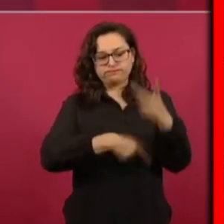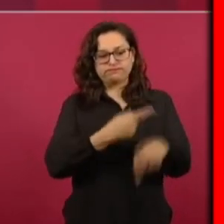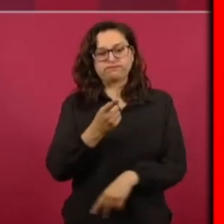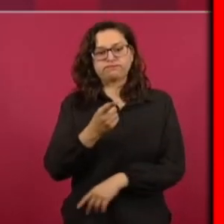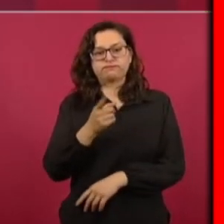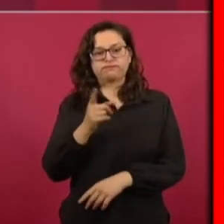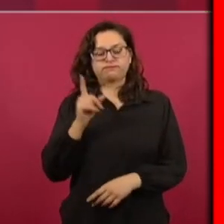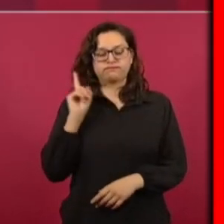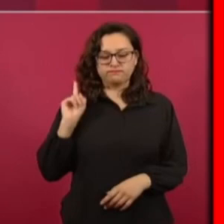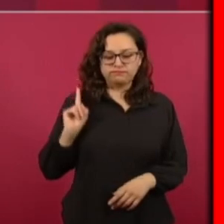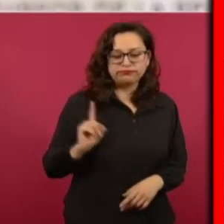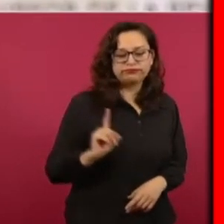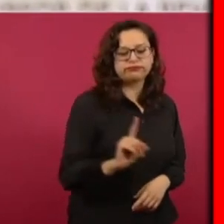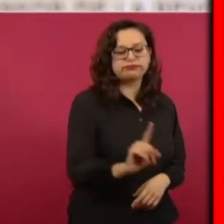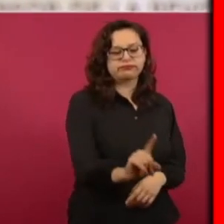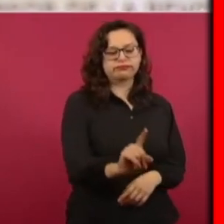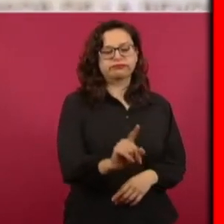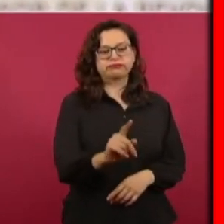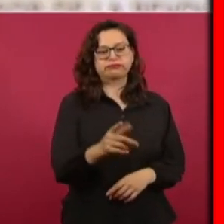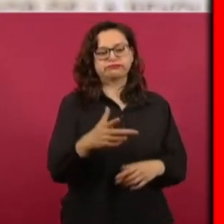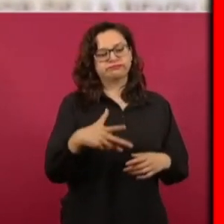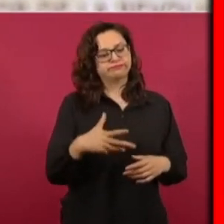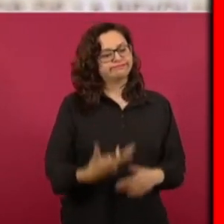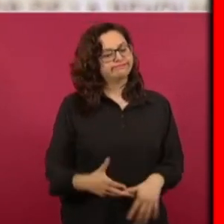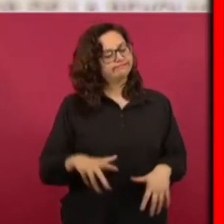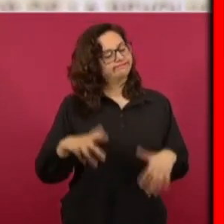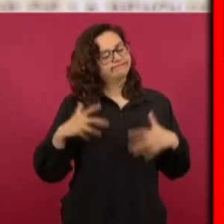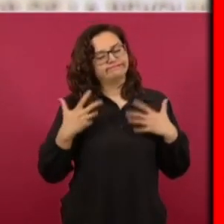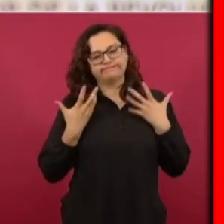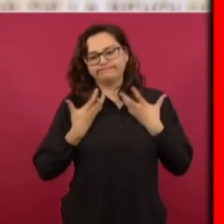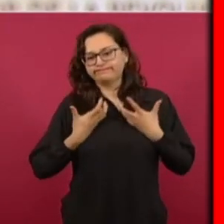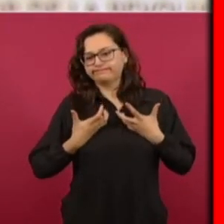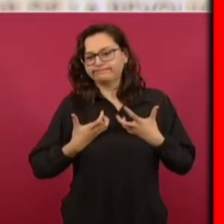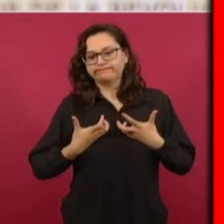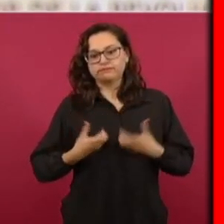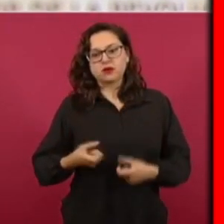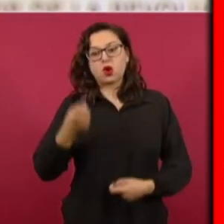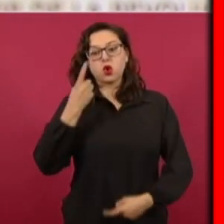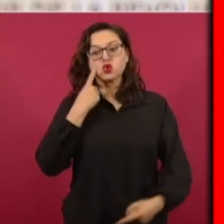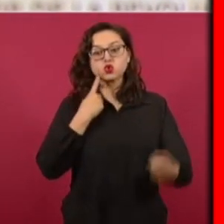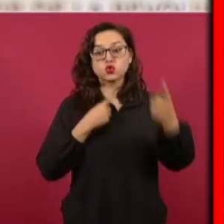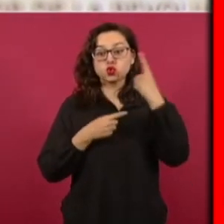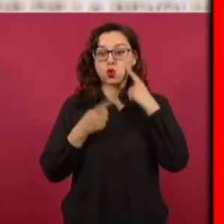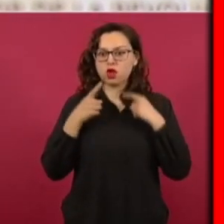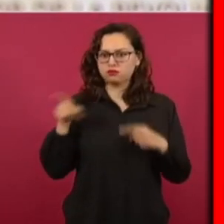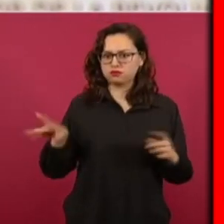porque le tenía mucho afecto a